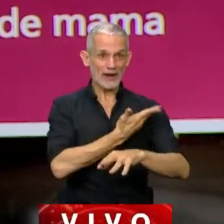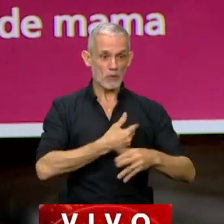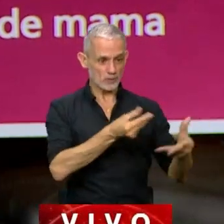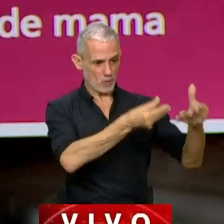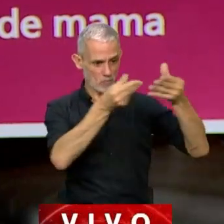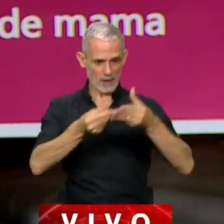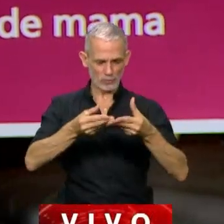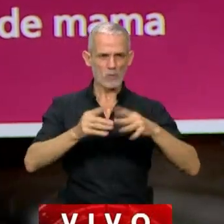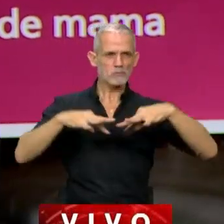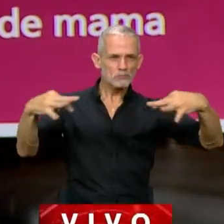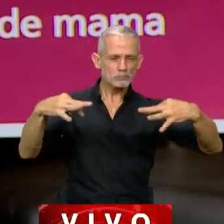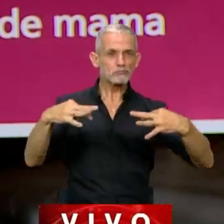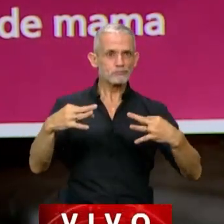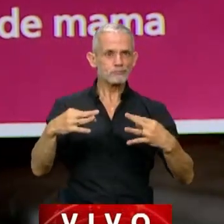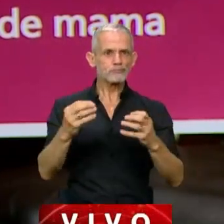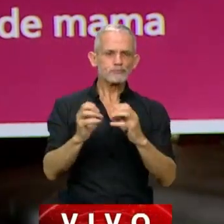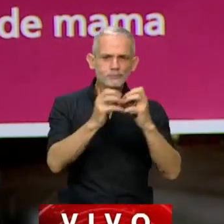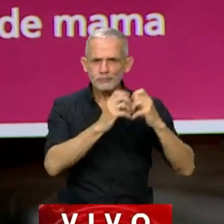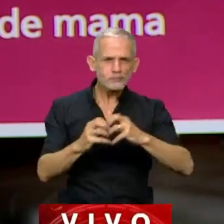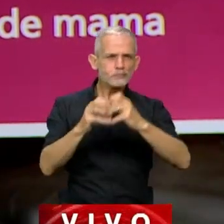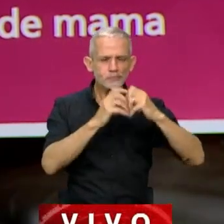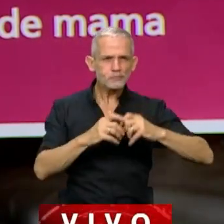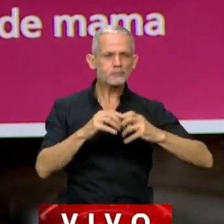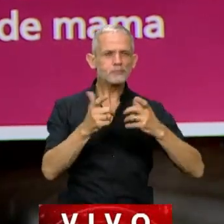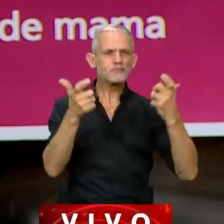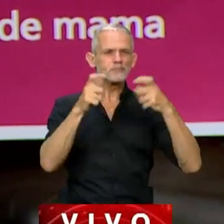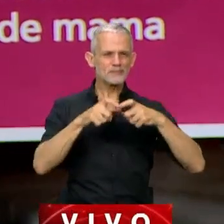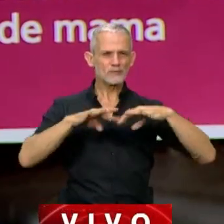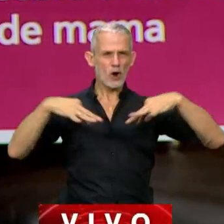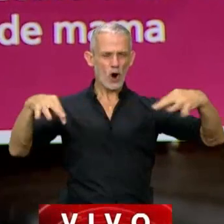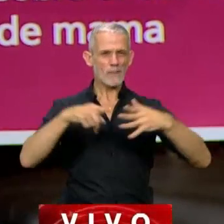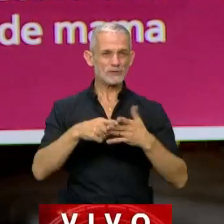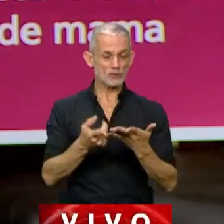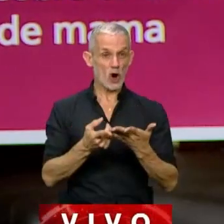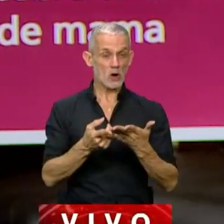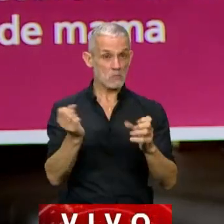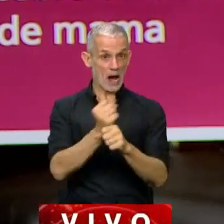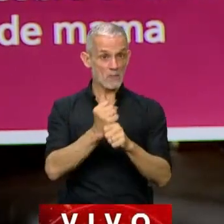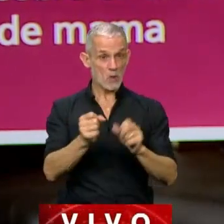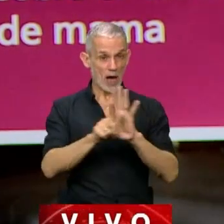el que la envió y obviamente lo tratamos en la Cámara de Diputados en su momento.